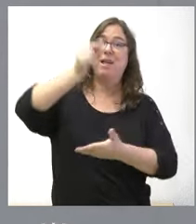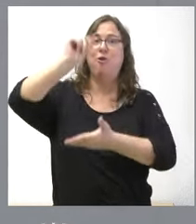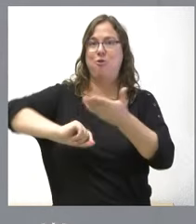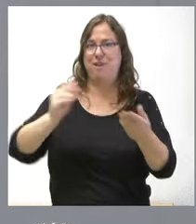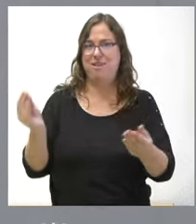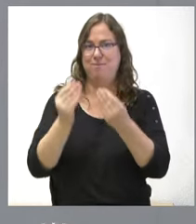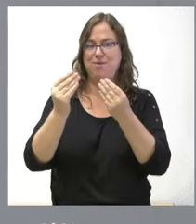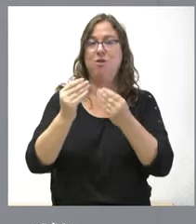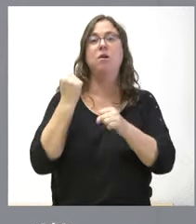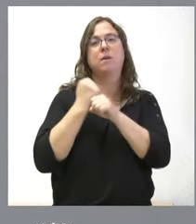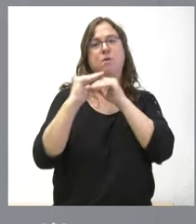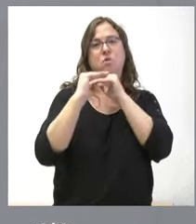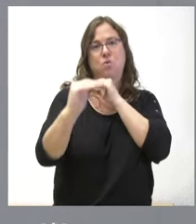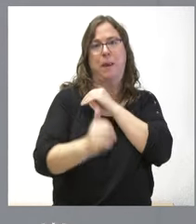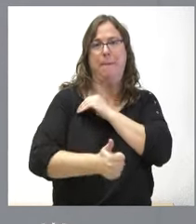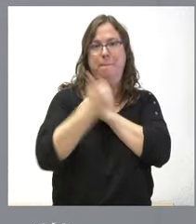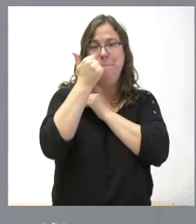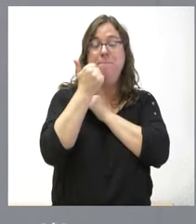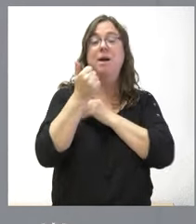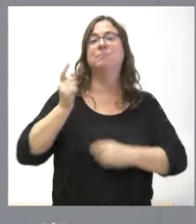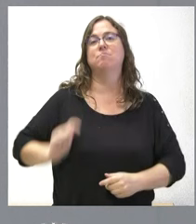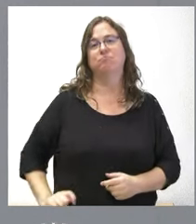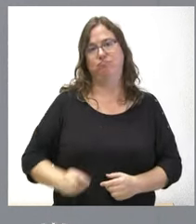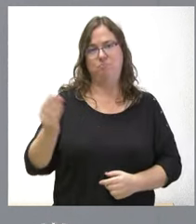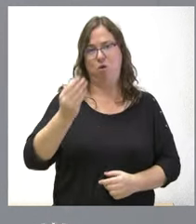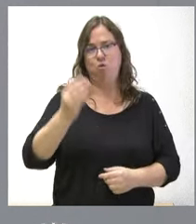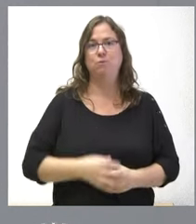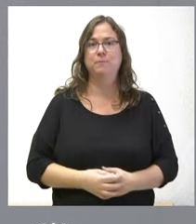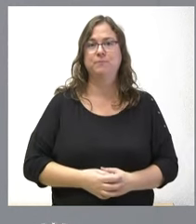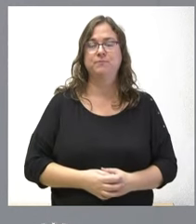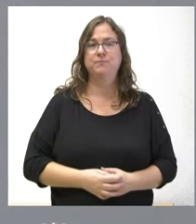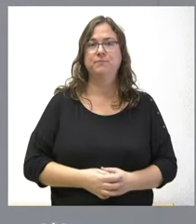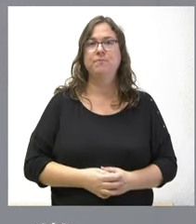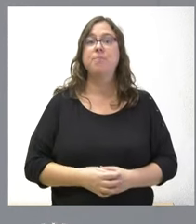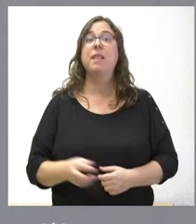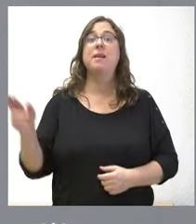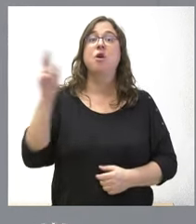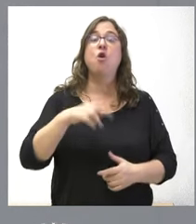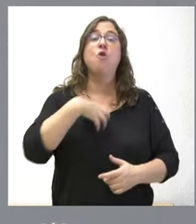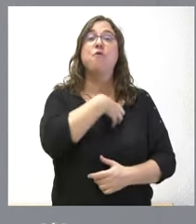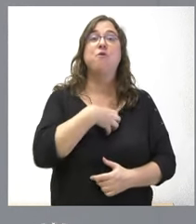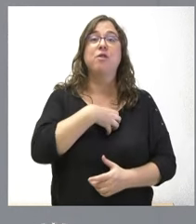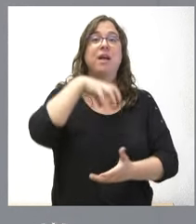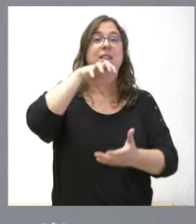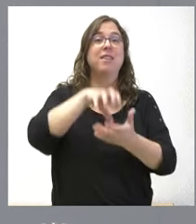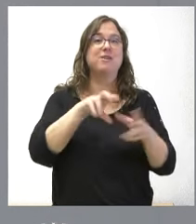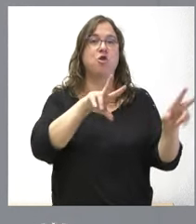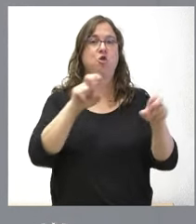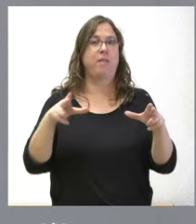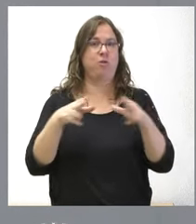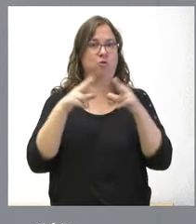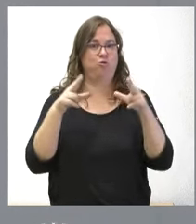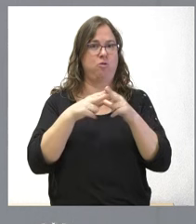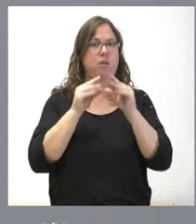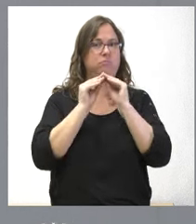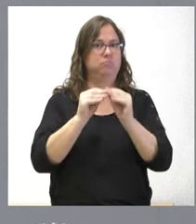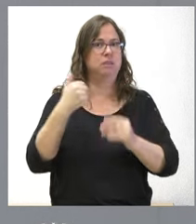estabilidad en el empleo y también mejores retribuciones. Se refuerza la funcionalidad de los centros de innovación social que se han puesto